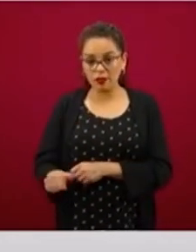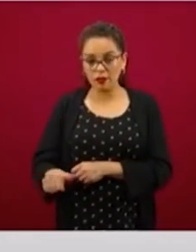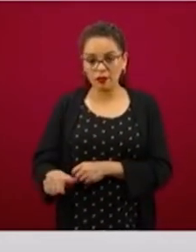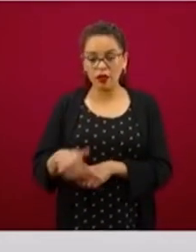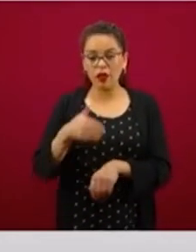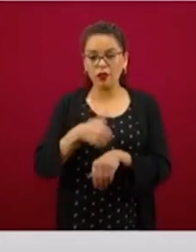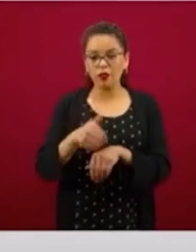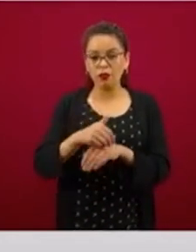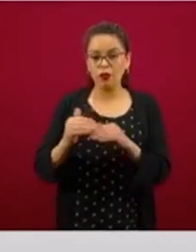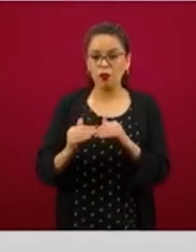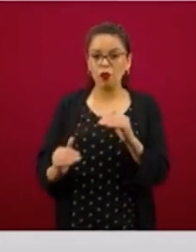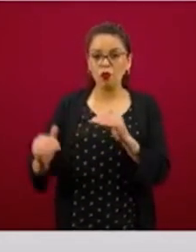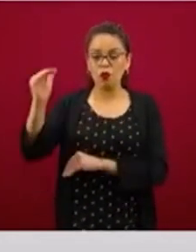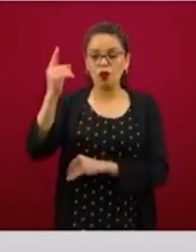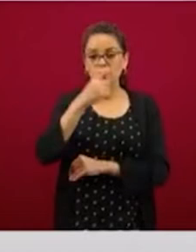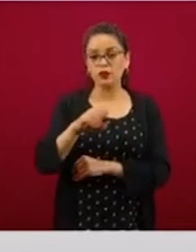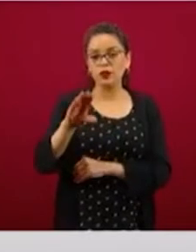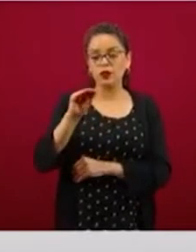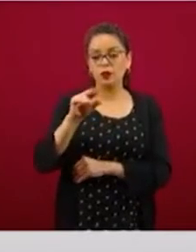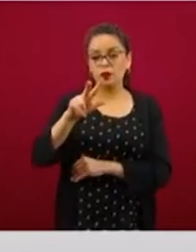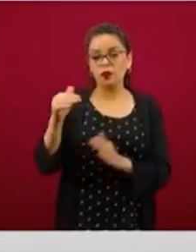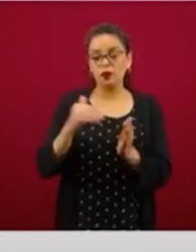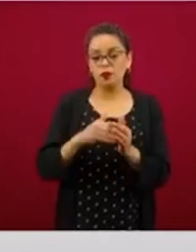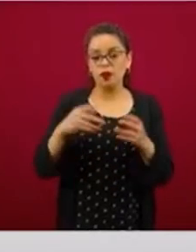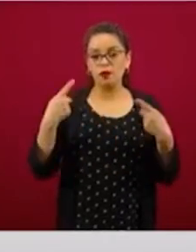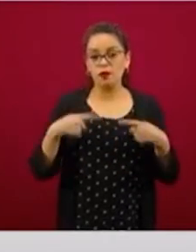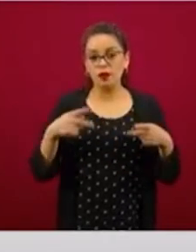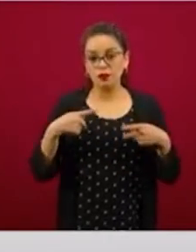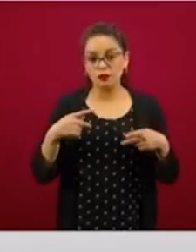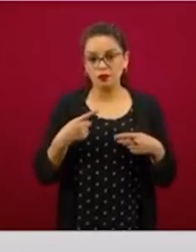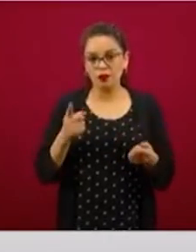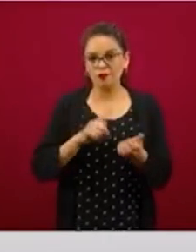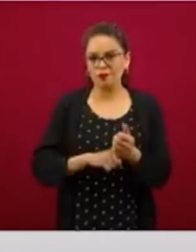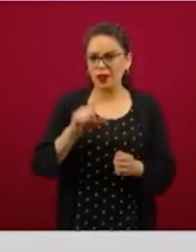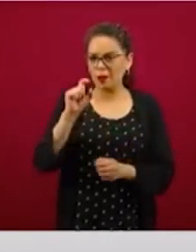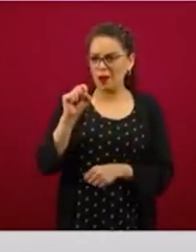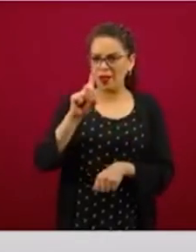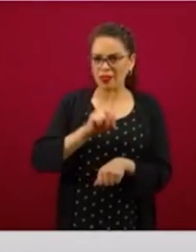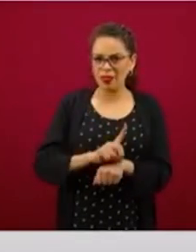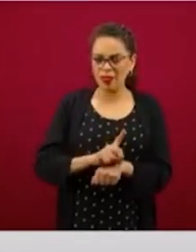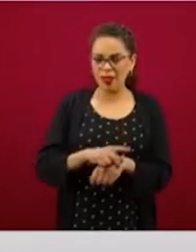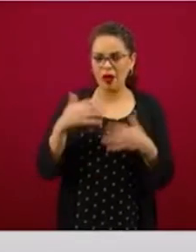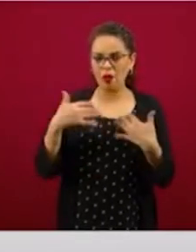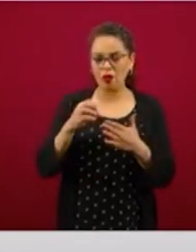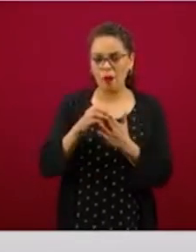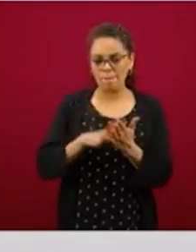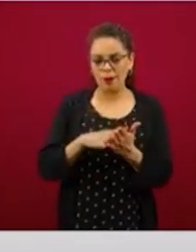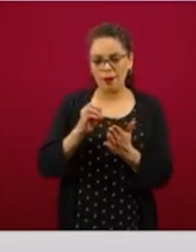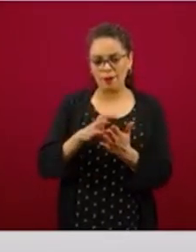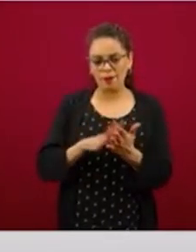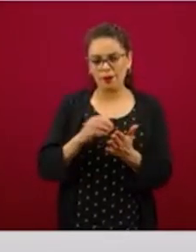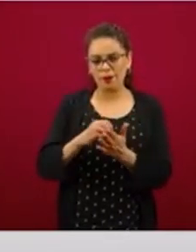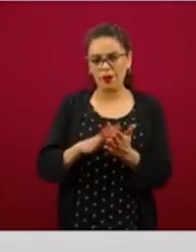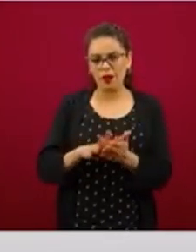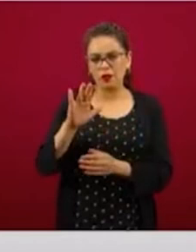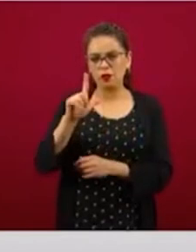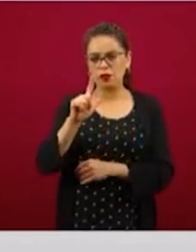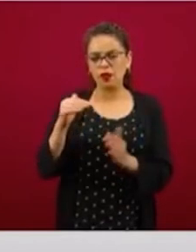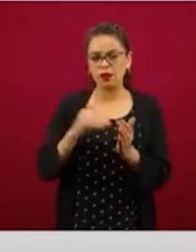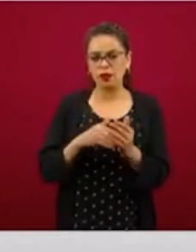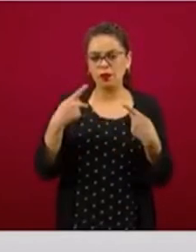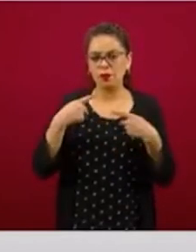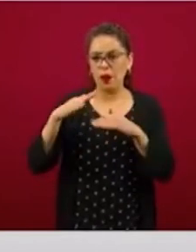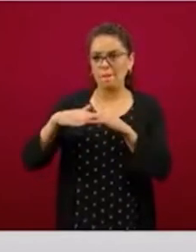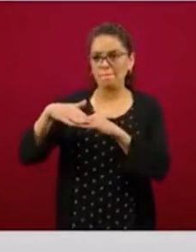ser de 198 mil personas, es decir, en 20 días se registraron más de 57 mil personas interesadas.